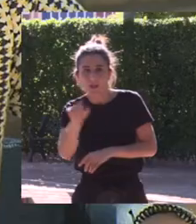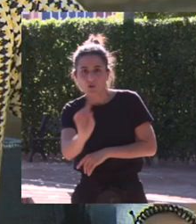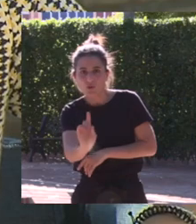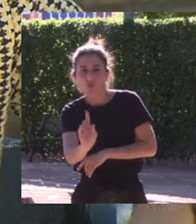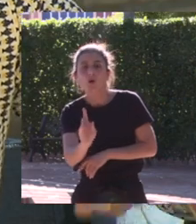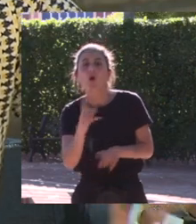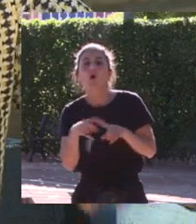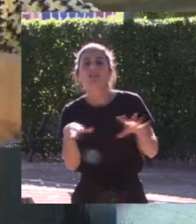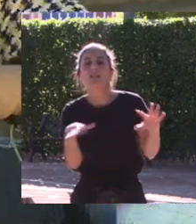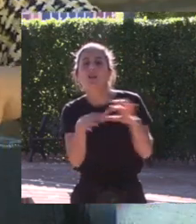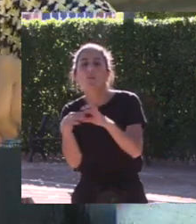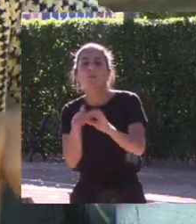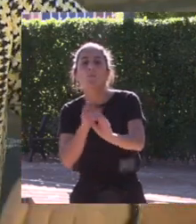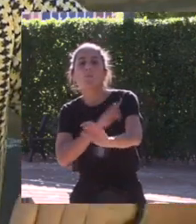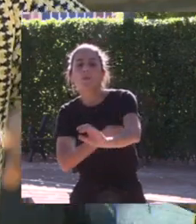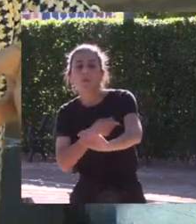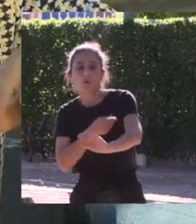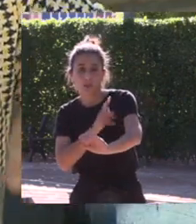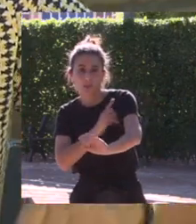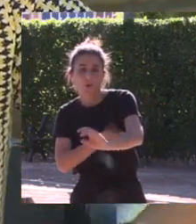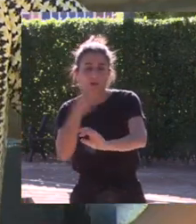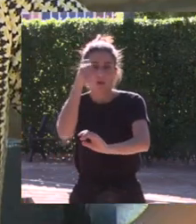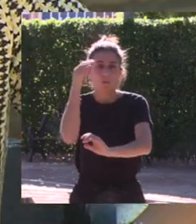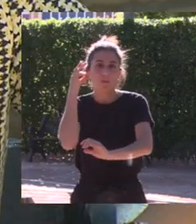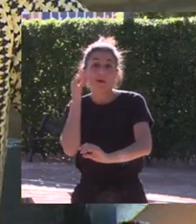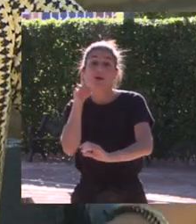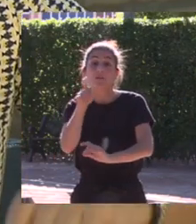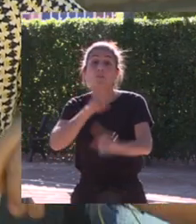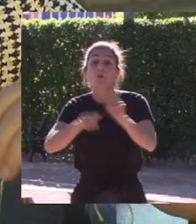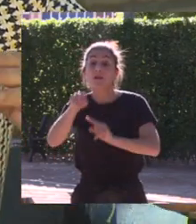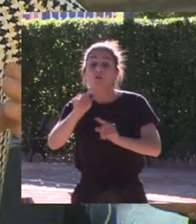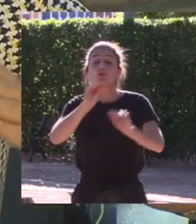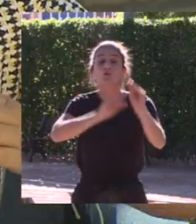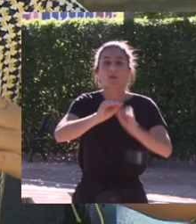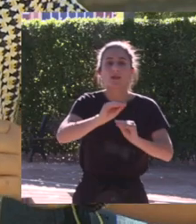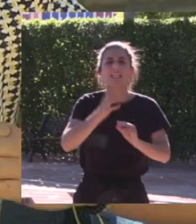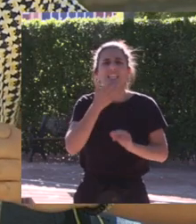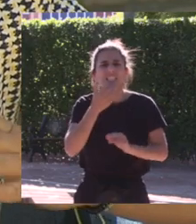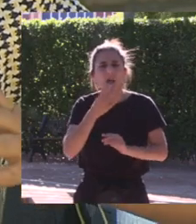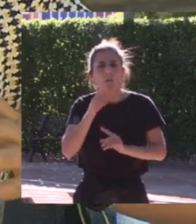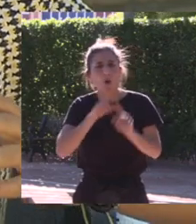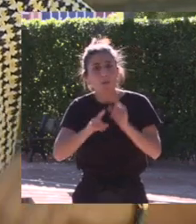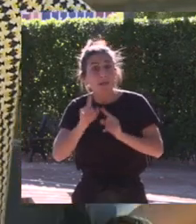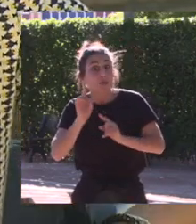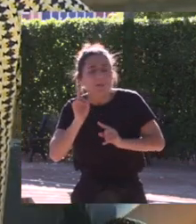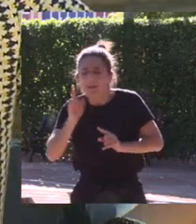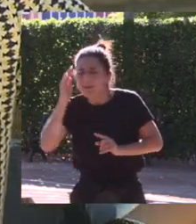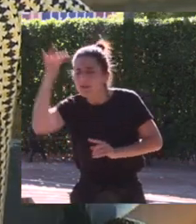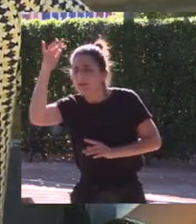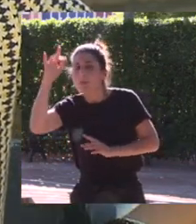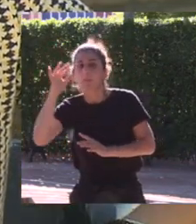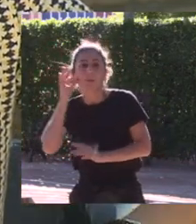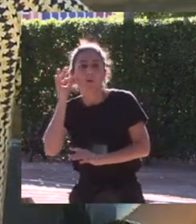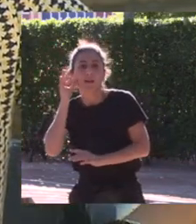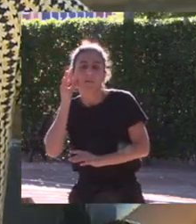deportistas mujeres y también hombres son cosas que hay que solucionar y aunque fuesen solo para mujeres lo mínimo que nos